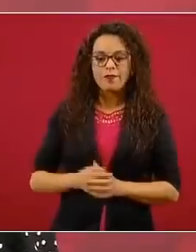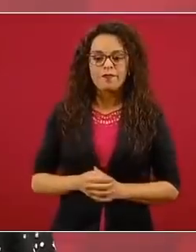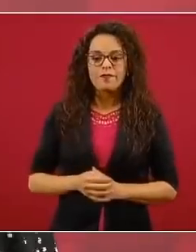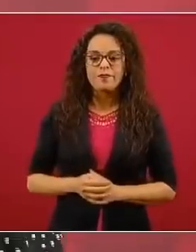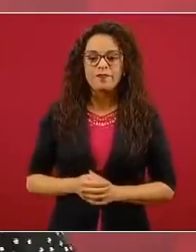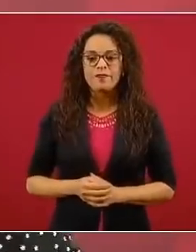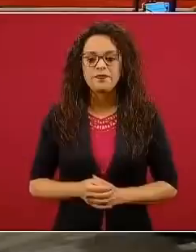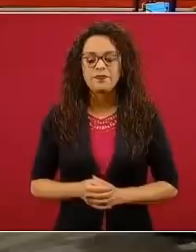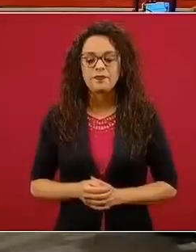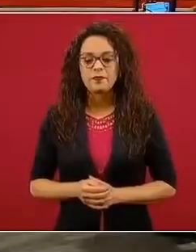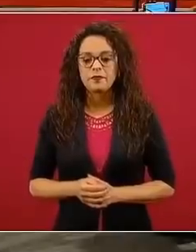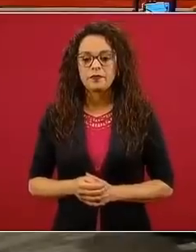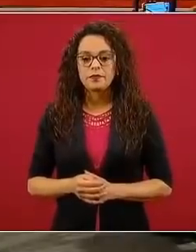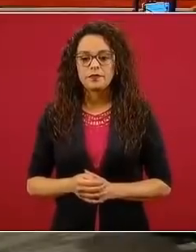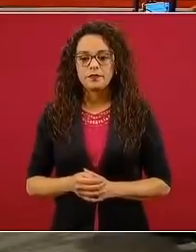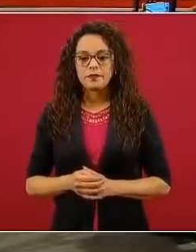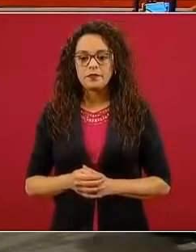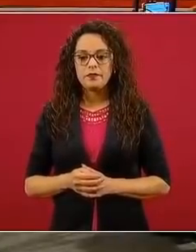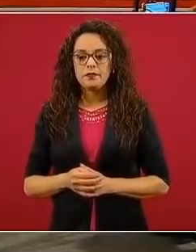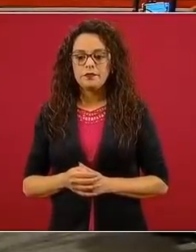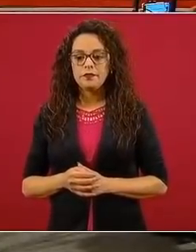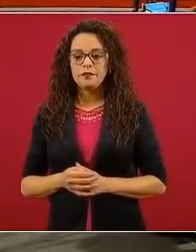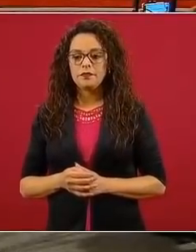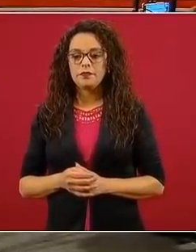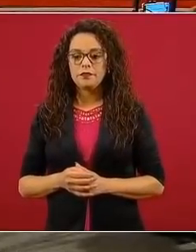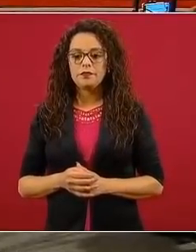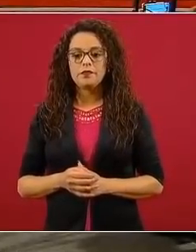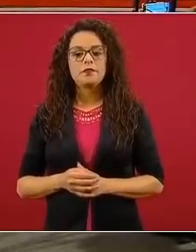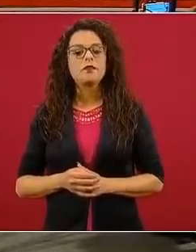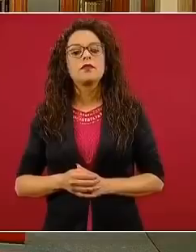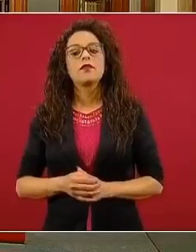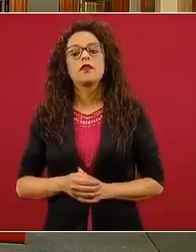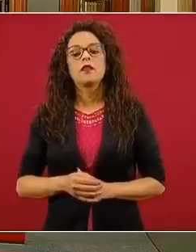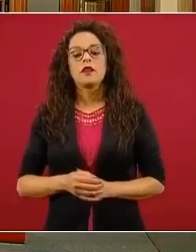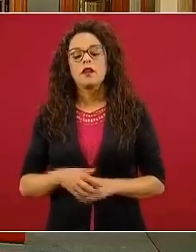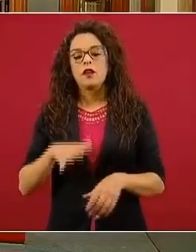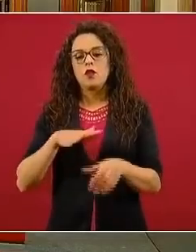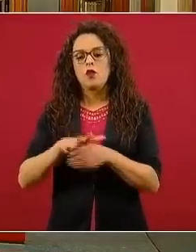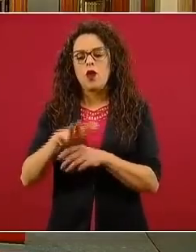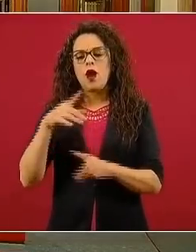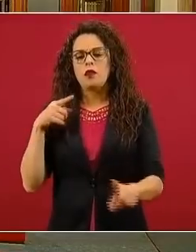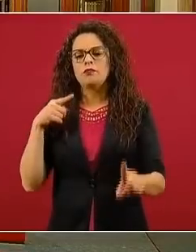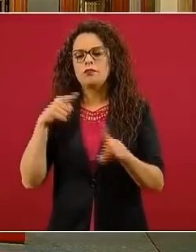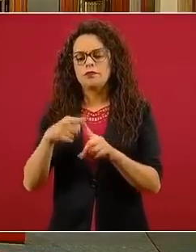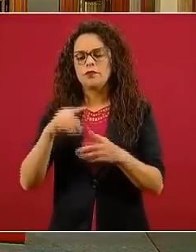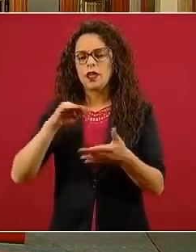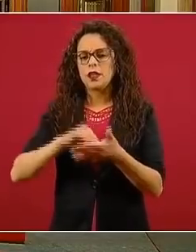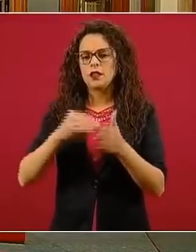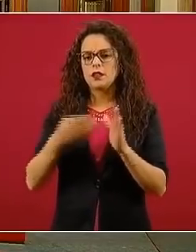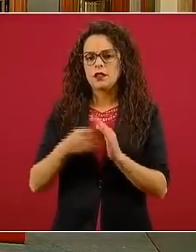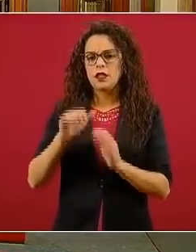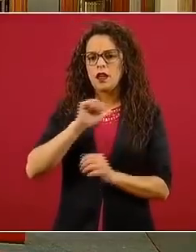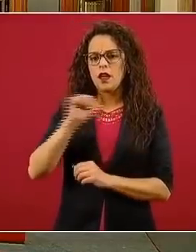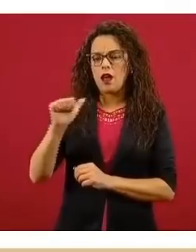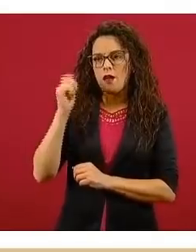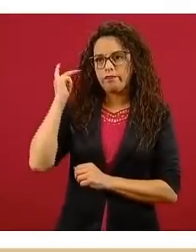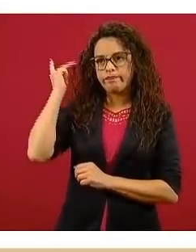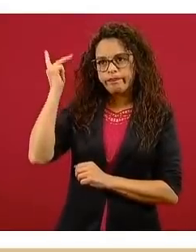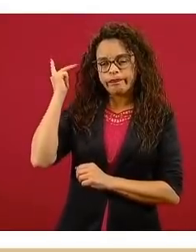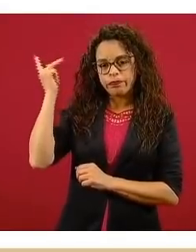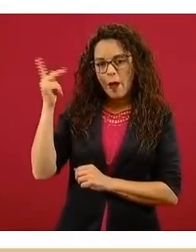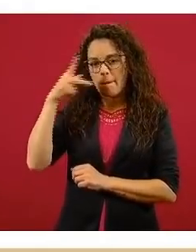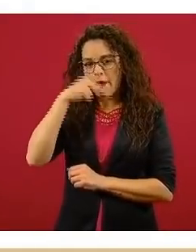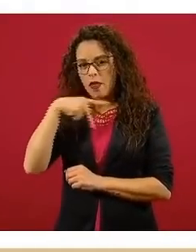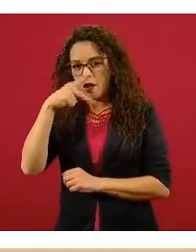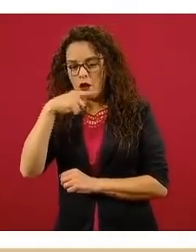¿Cuáles son los enfoques? El enfoque, bueno, se concreta en estrategias pedagógicas que posibiliten aprendizajes esperados